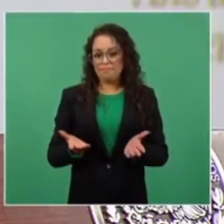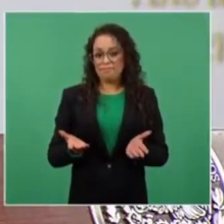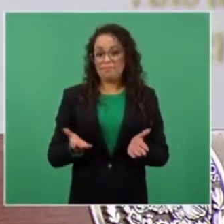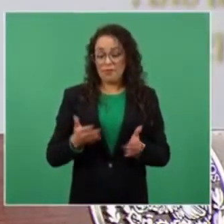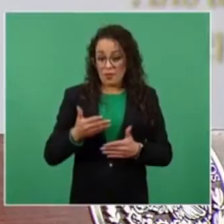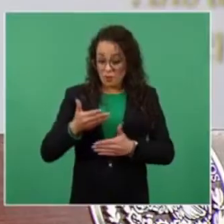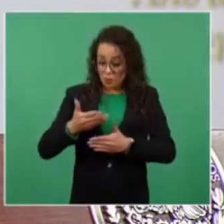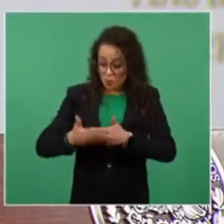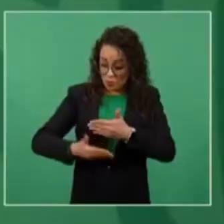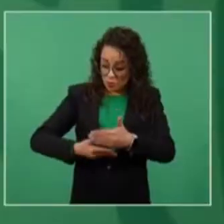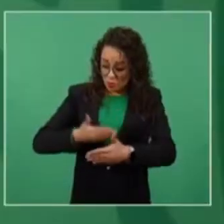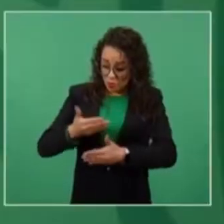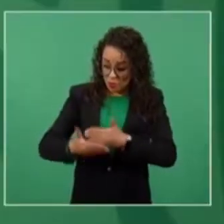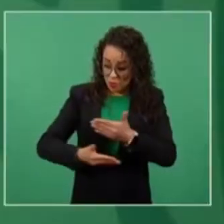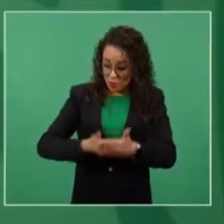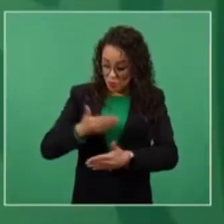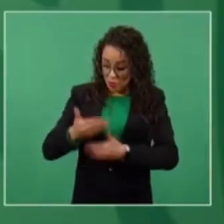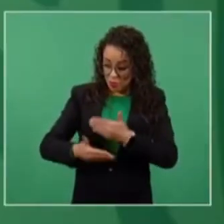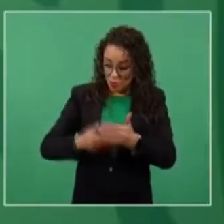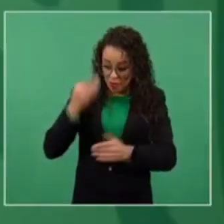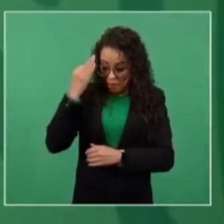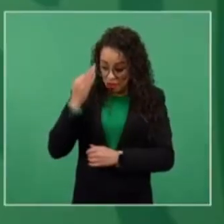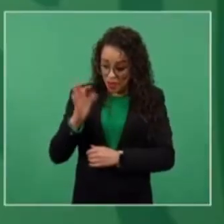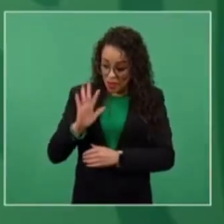para